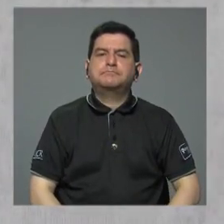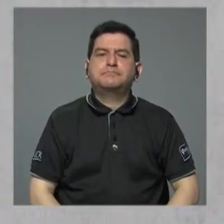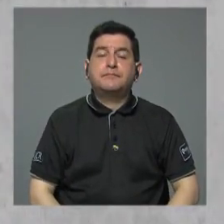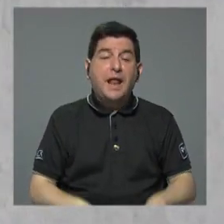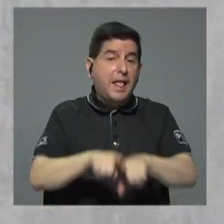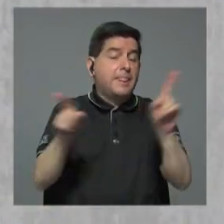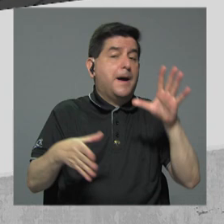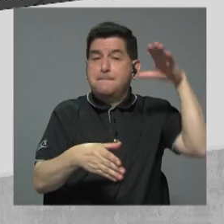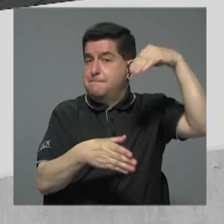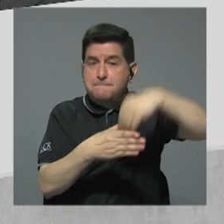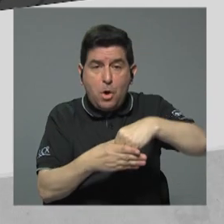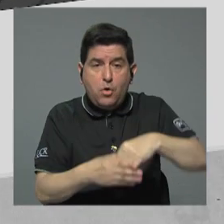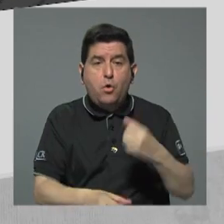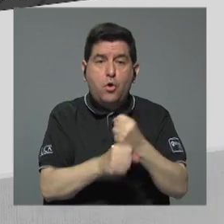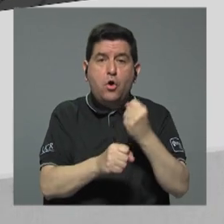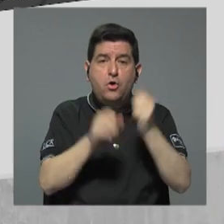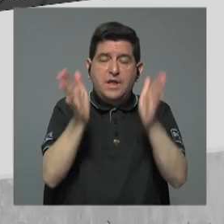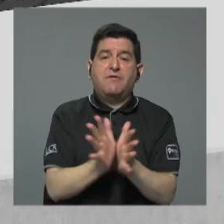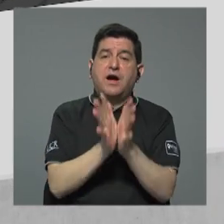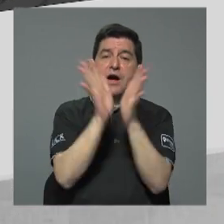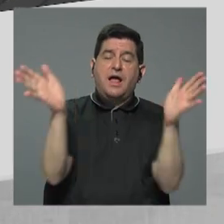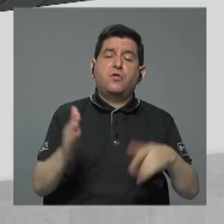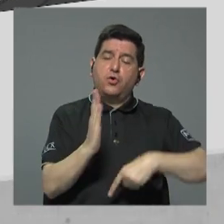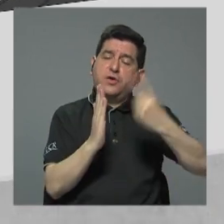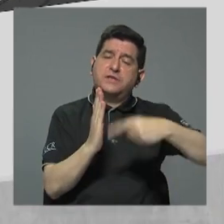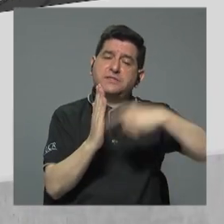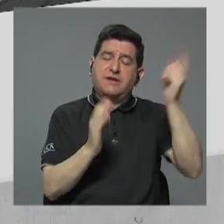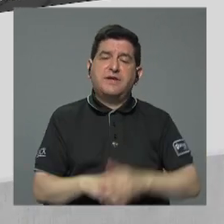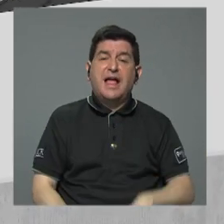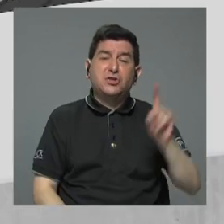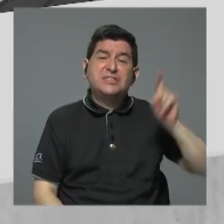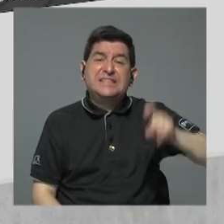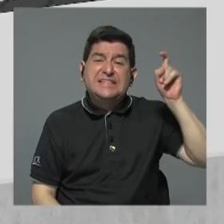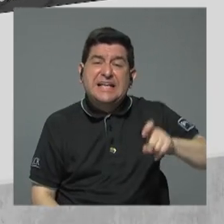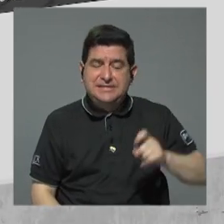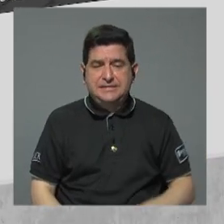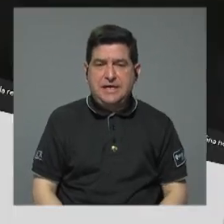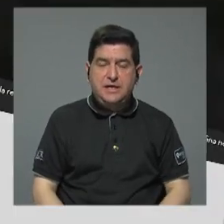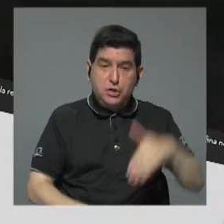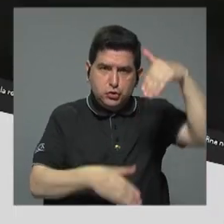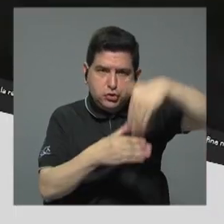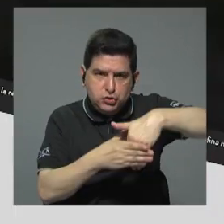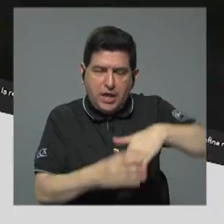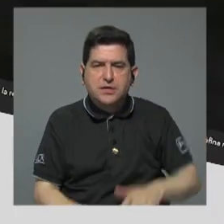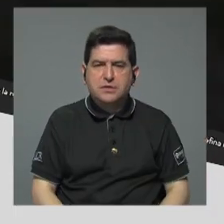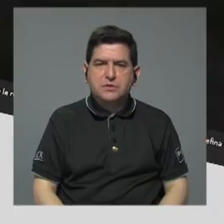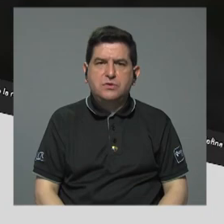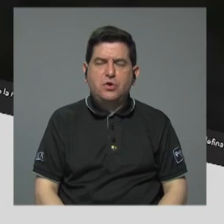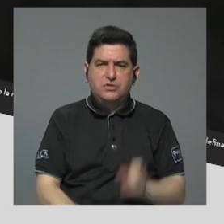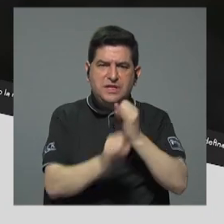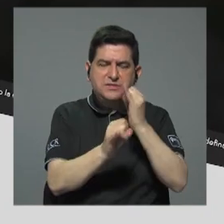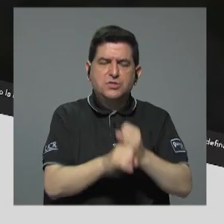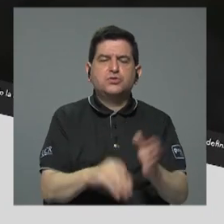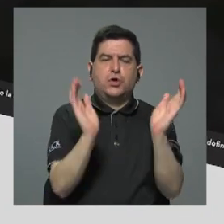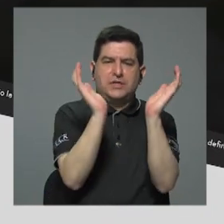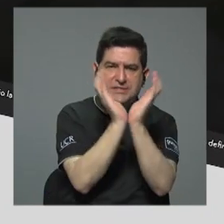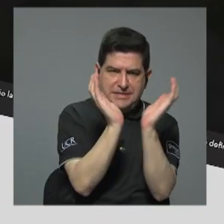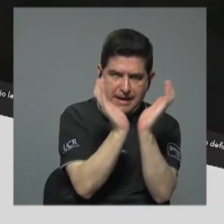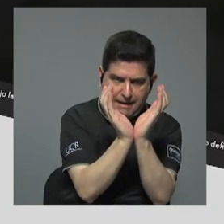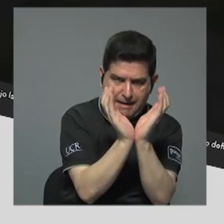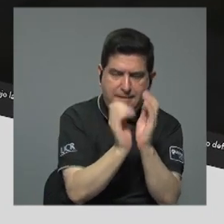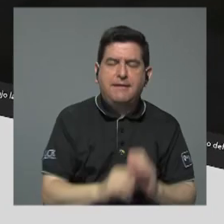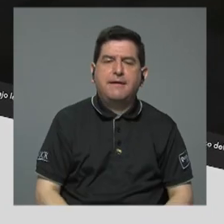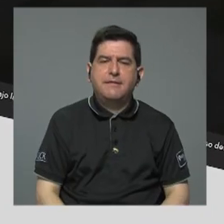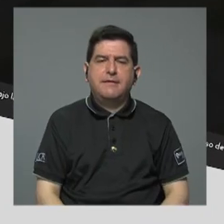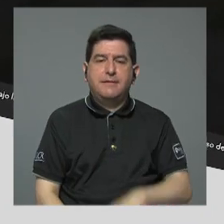Tampoco incluirá a los empleados públicos catalogados como esenciales que estén dentro de las autonomías de la Caja Costarricense del Seguro